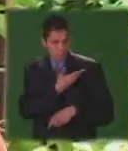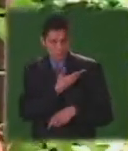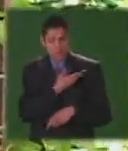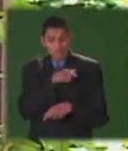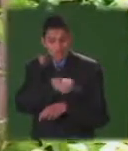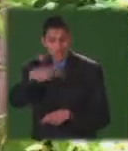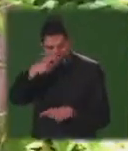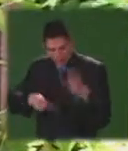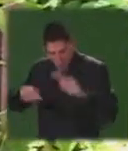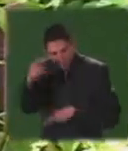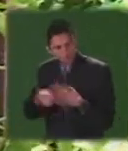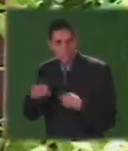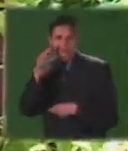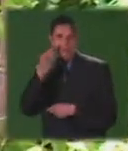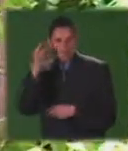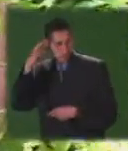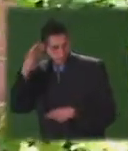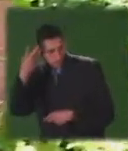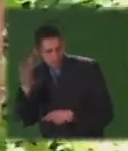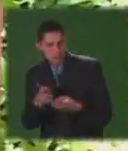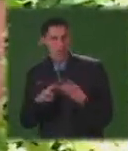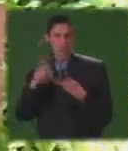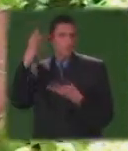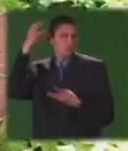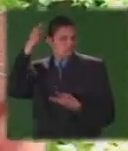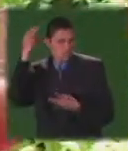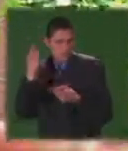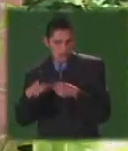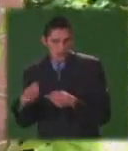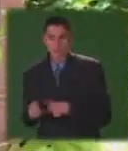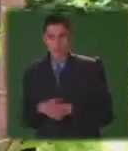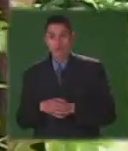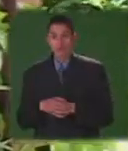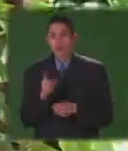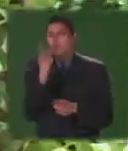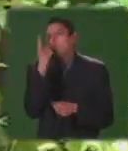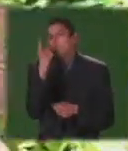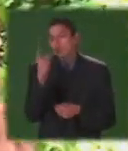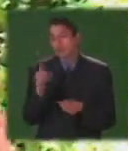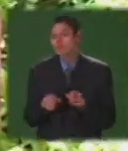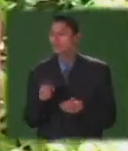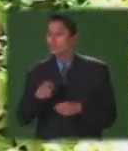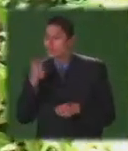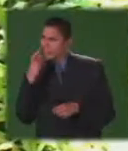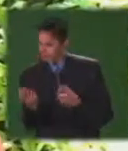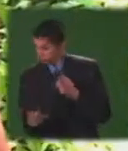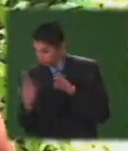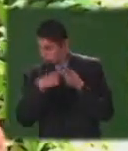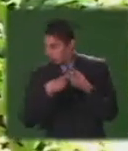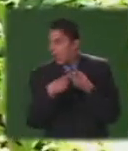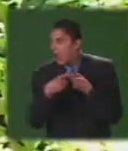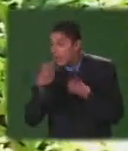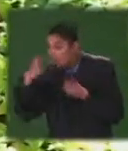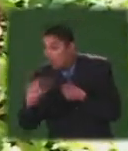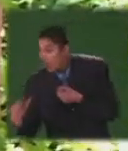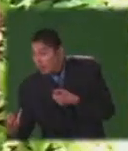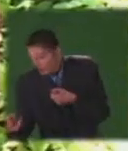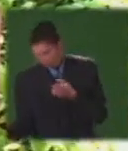especiales, todos Es como el único requisito que tenemos para pertenecer a nuestra fundación